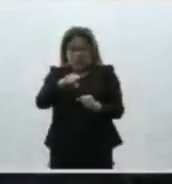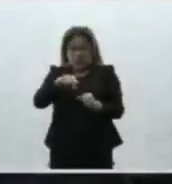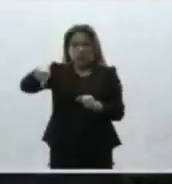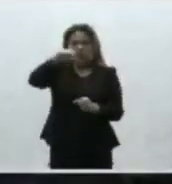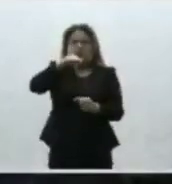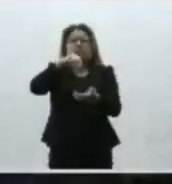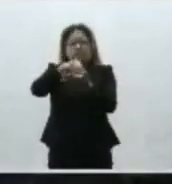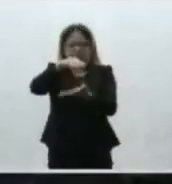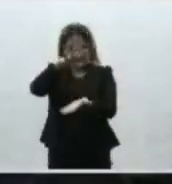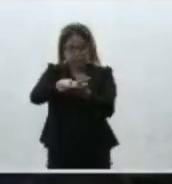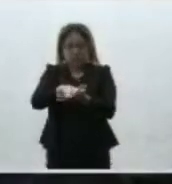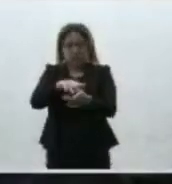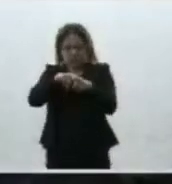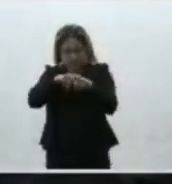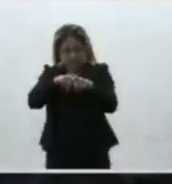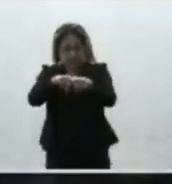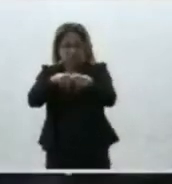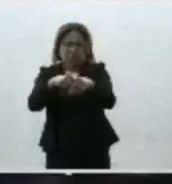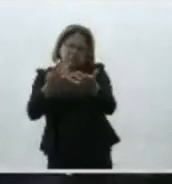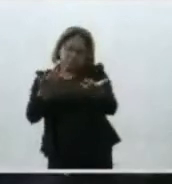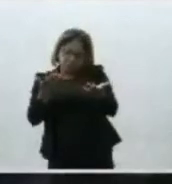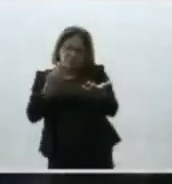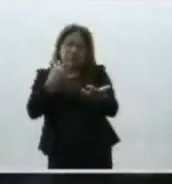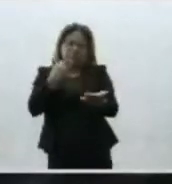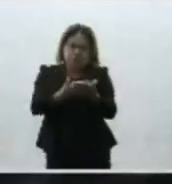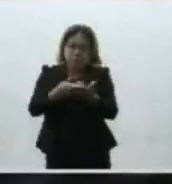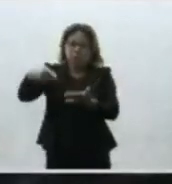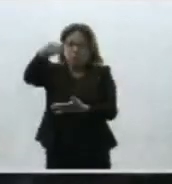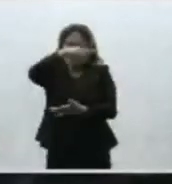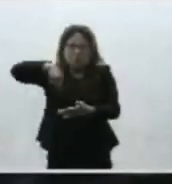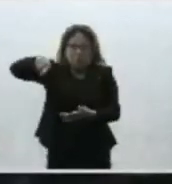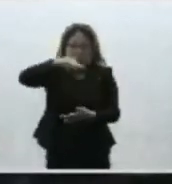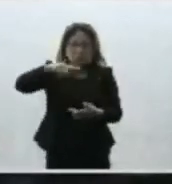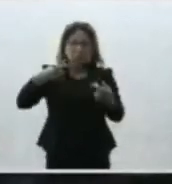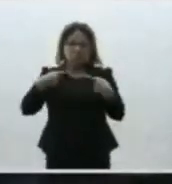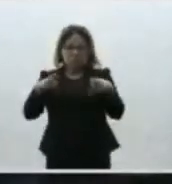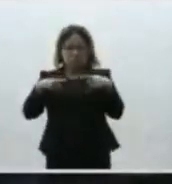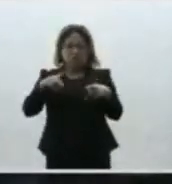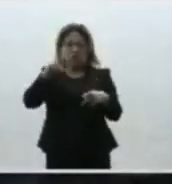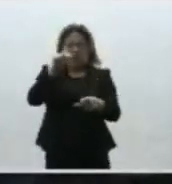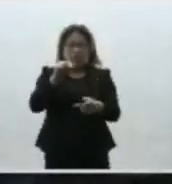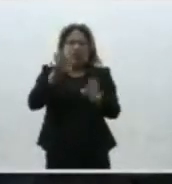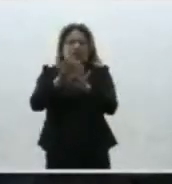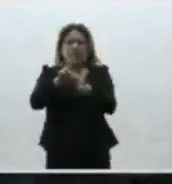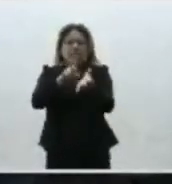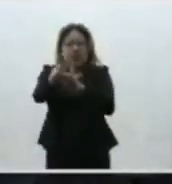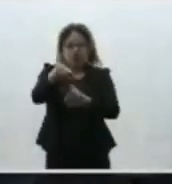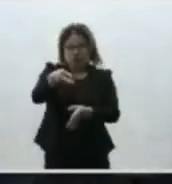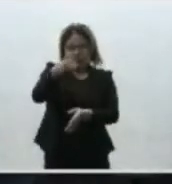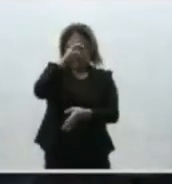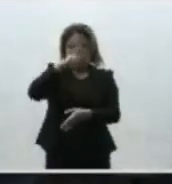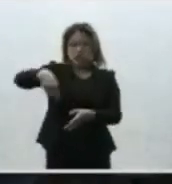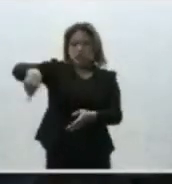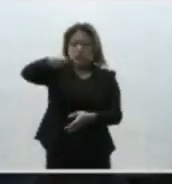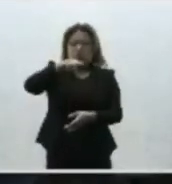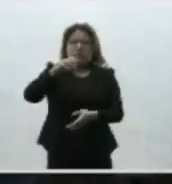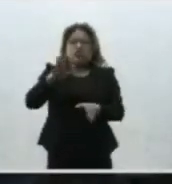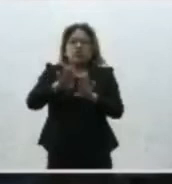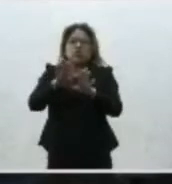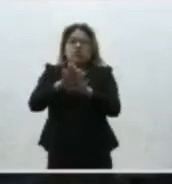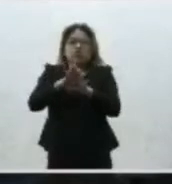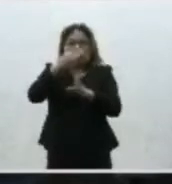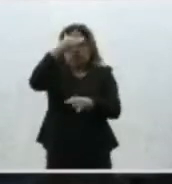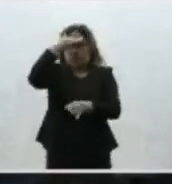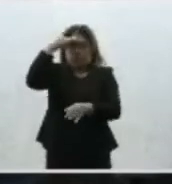aplicable con sus modulaciones alguno de los principios del derecho penal entre otros el de presunción de inocencia